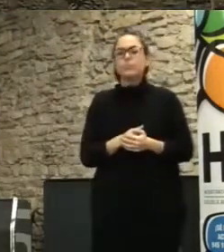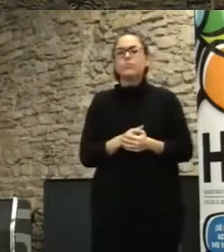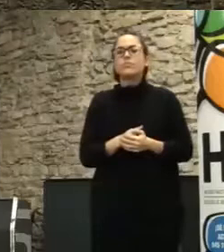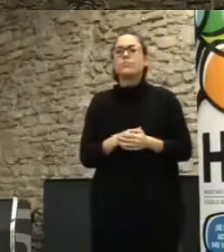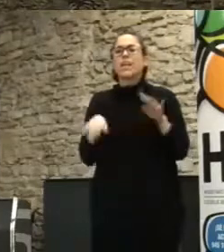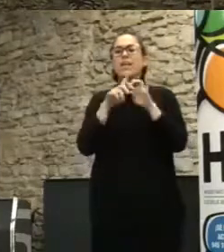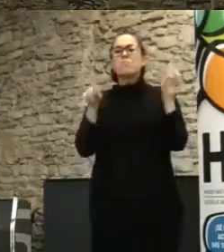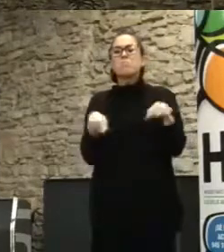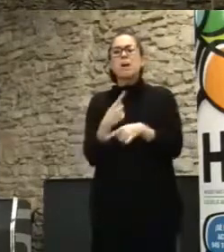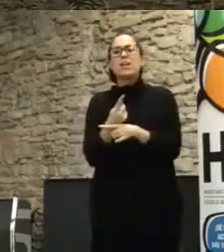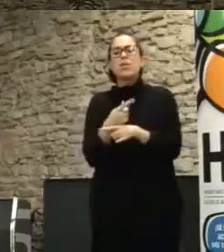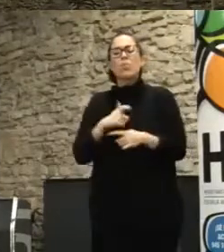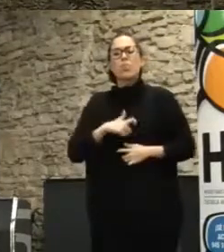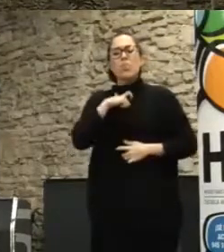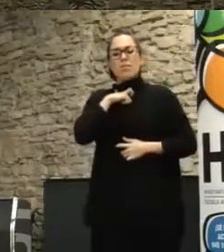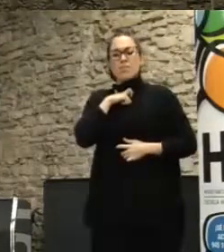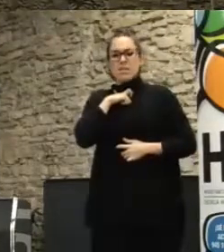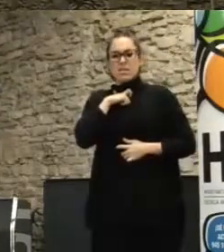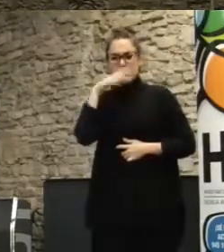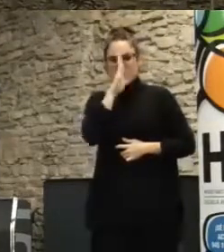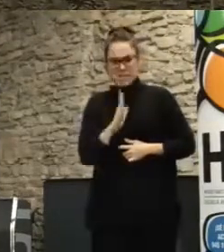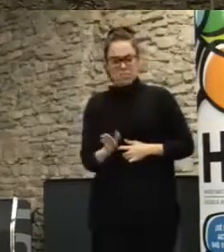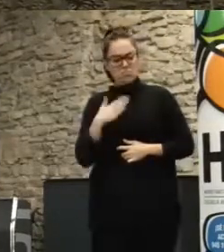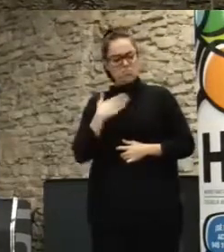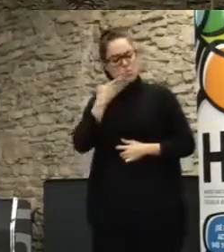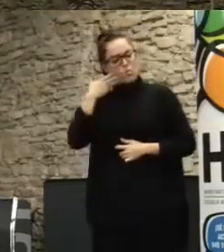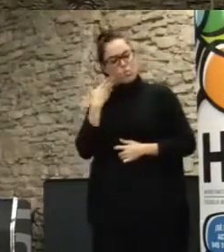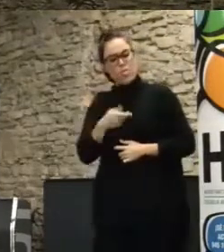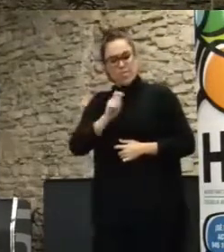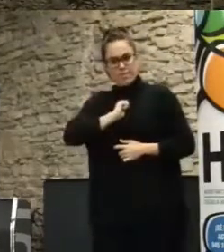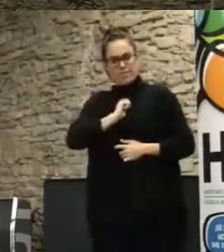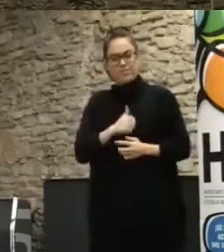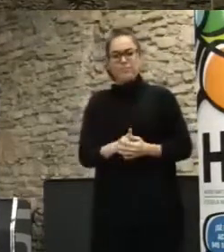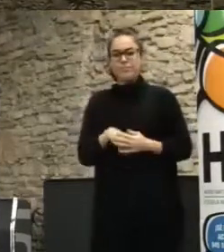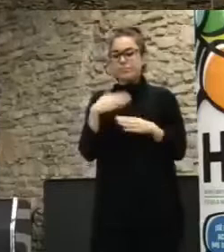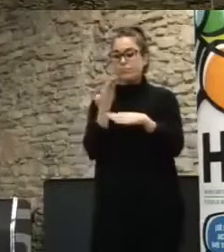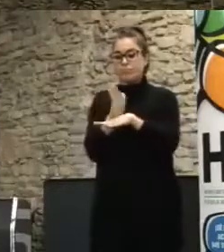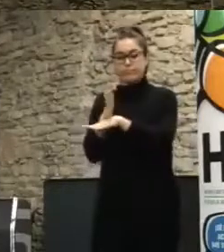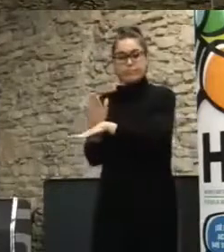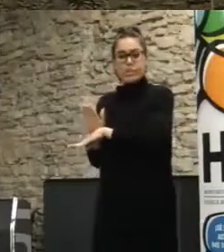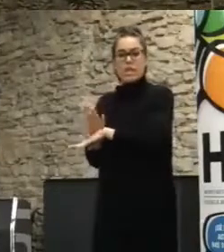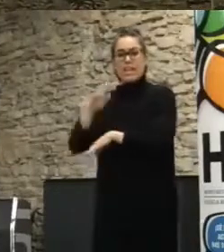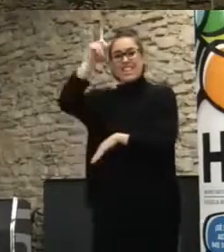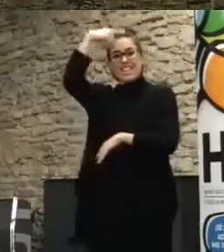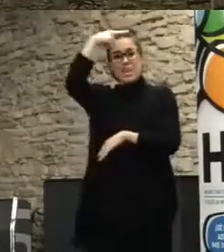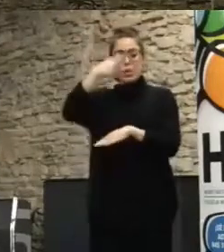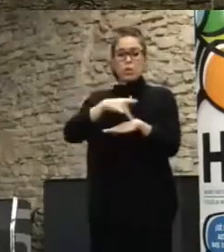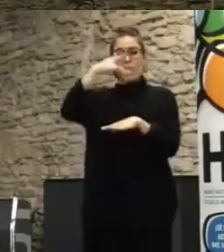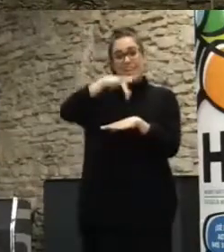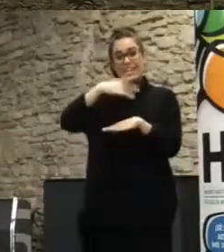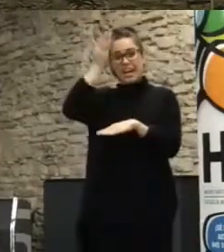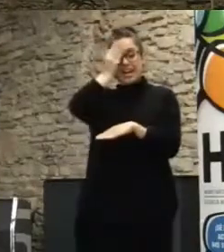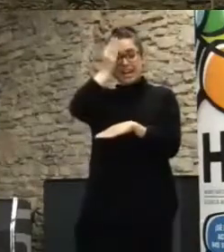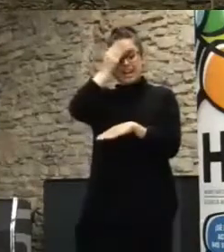internet de Brasil, es algo que a me da especial orgullo, fue una propuesta desde el ecosistema de la cultura digital, hacker brasileña,